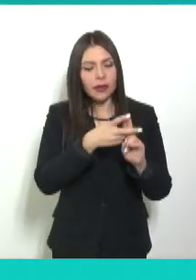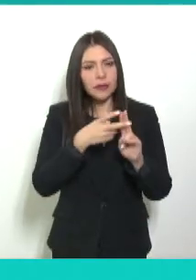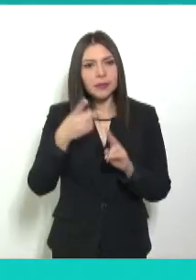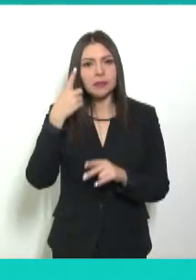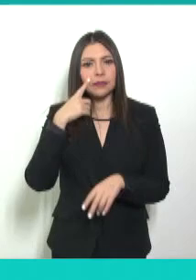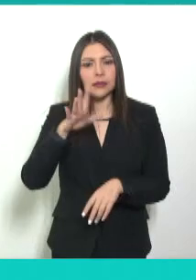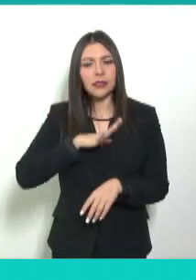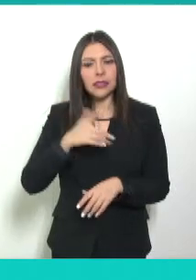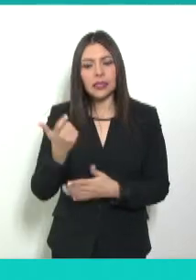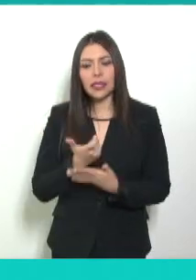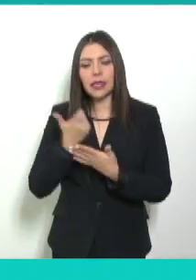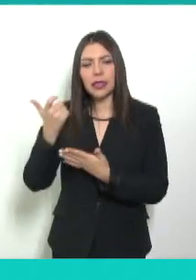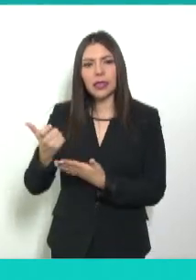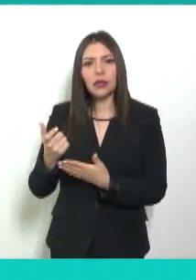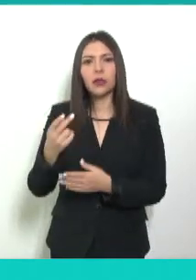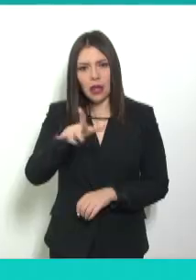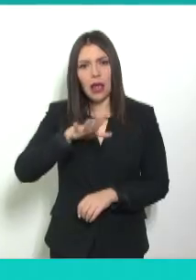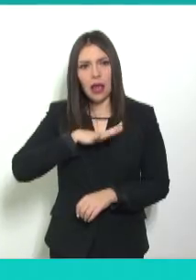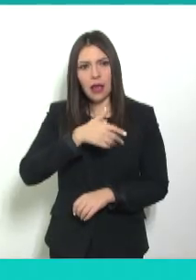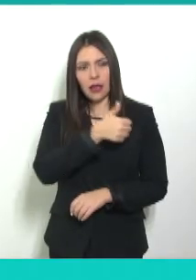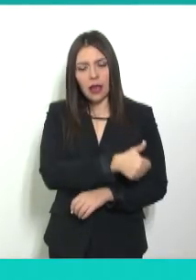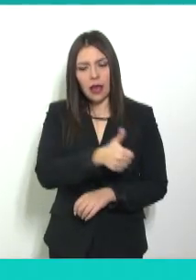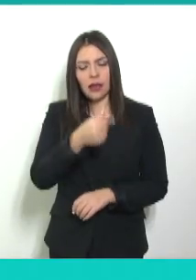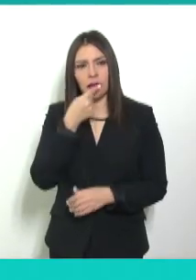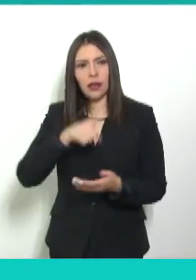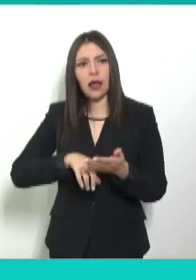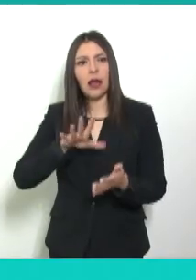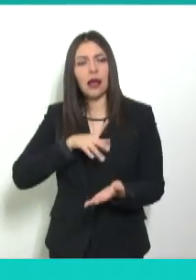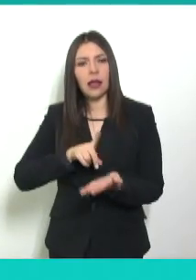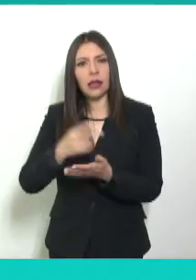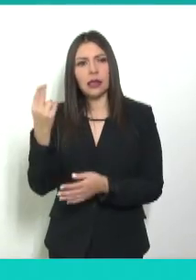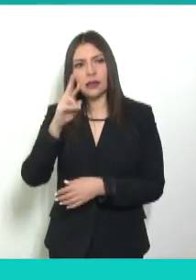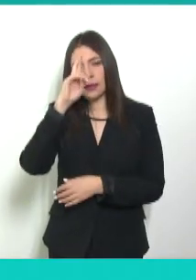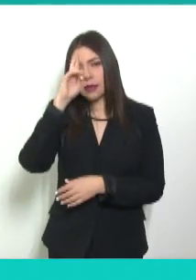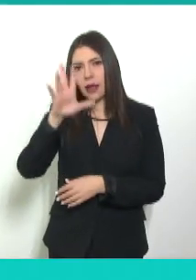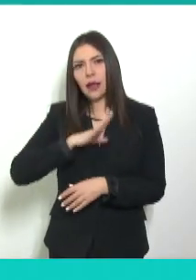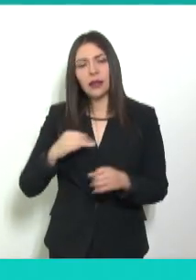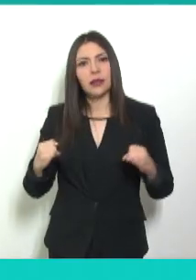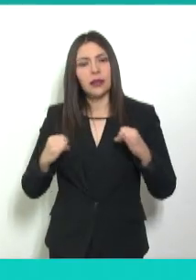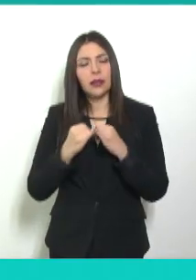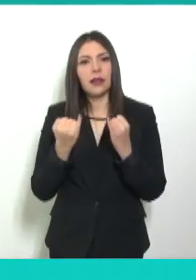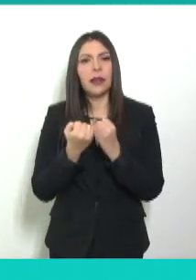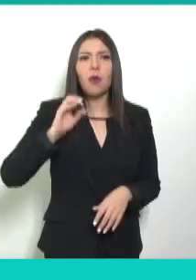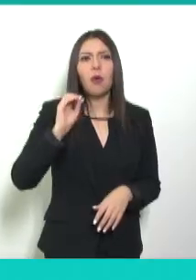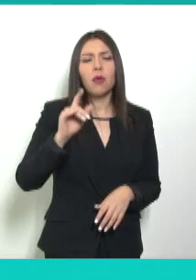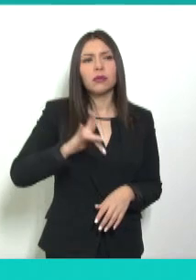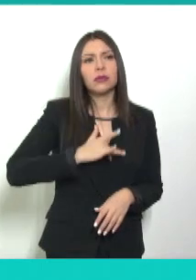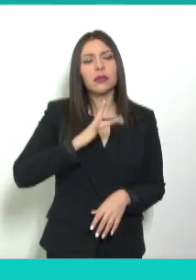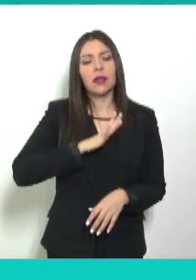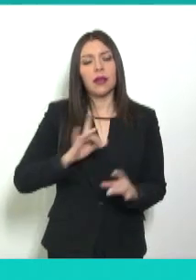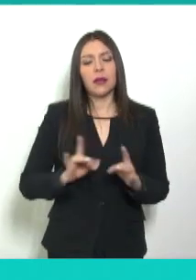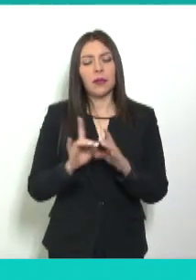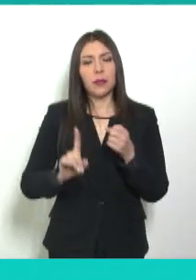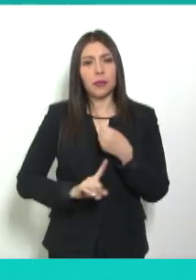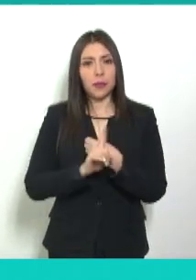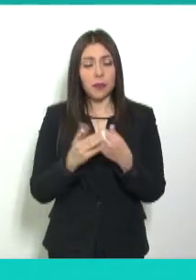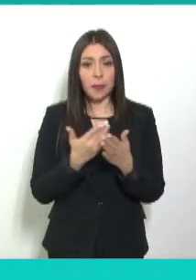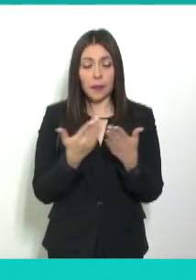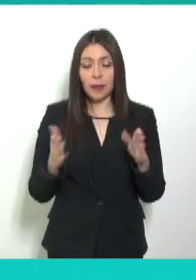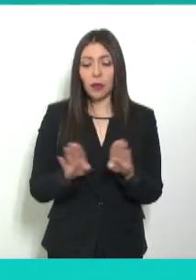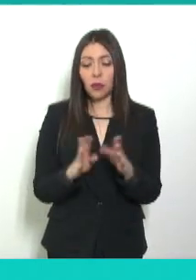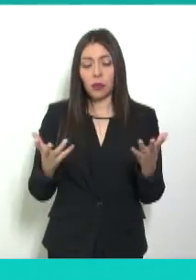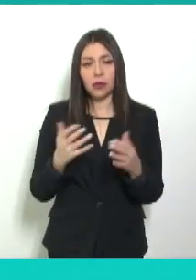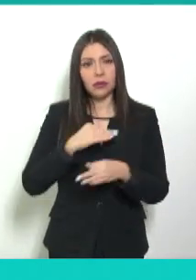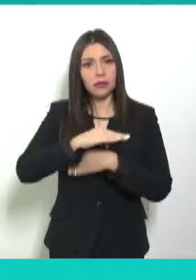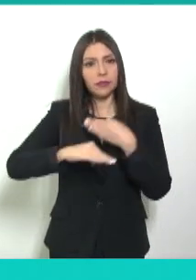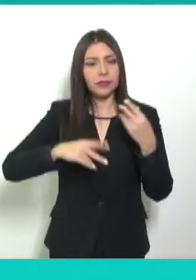oportunidad, Luis Raúl González Pérez, presidente de la Comisión Nacional de los Derechos Humanos, señaló que instituciones como el INAI y la misma comisión trabajan para lograr que